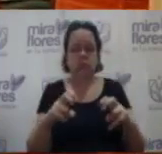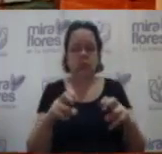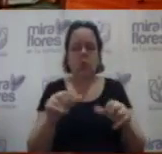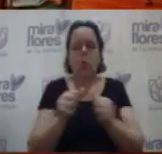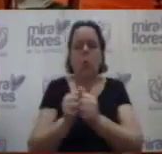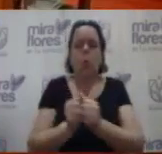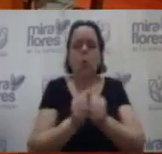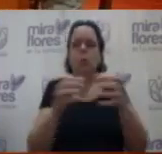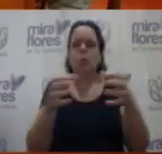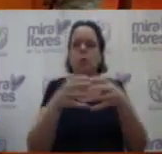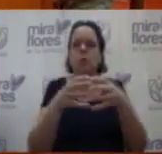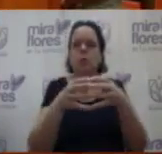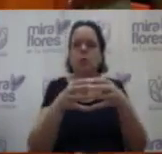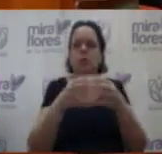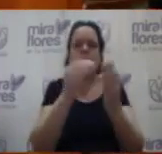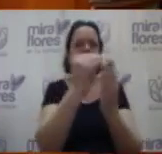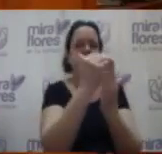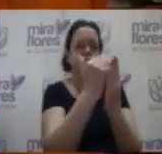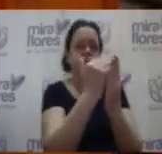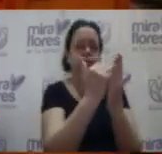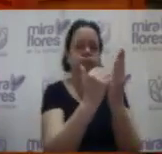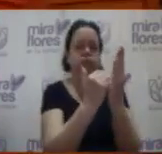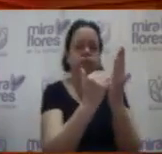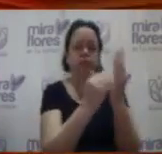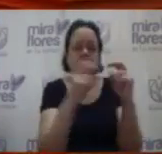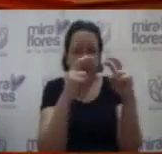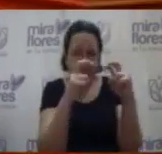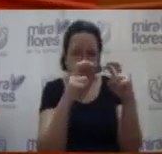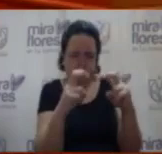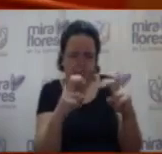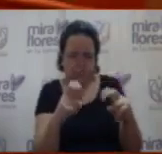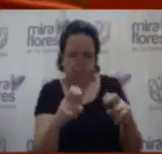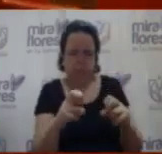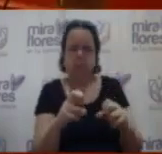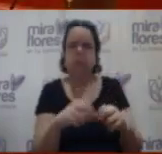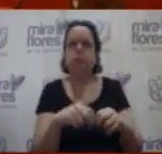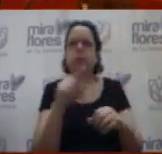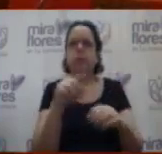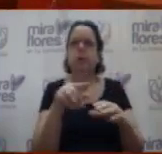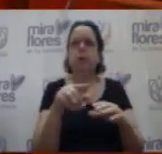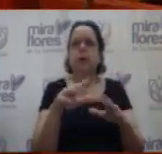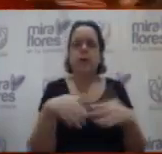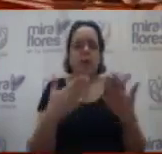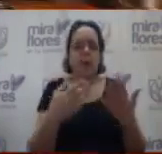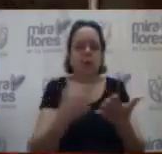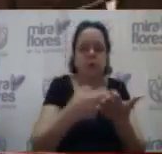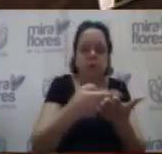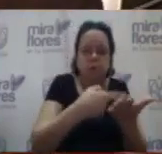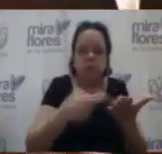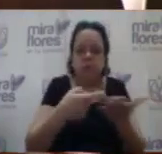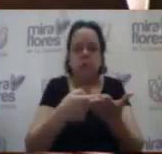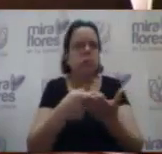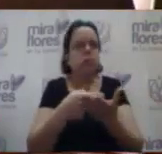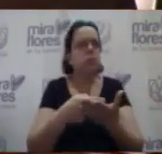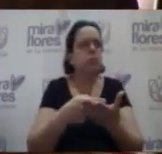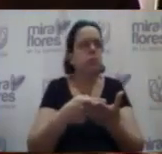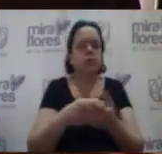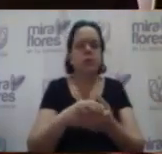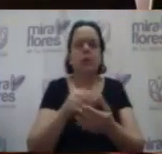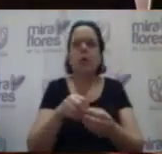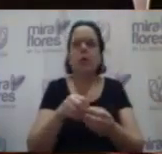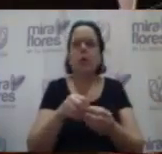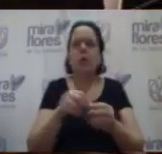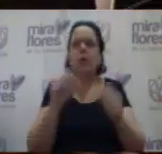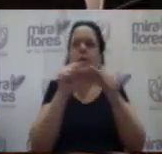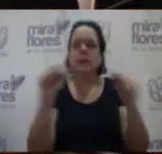comisión la rigurosidad de la evaluación que los mismos funcionarios han podido emitir con respecto al sistema de